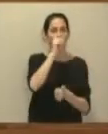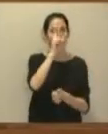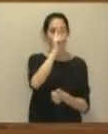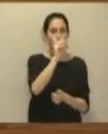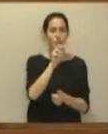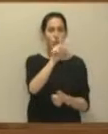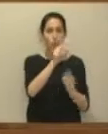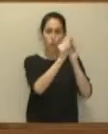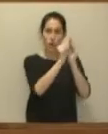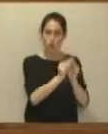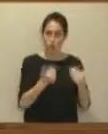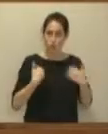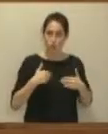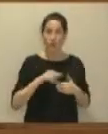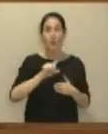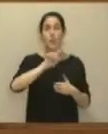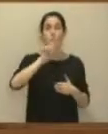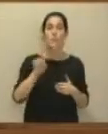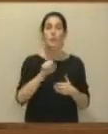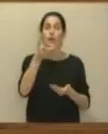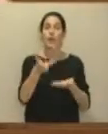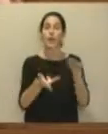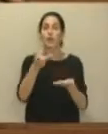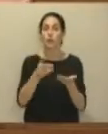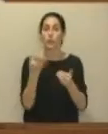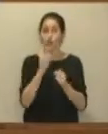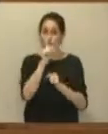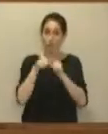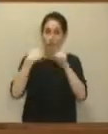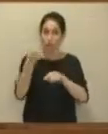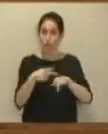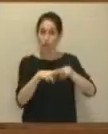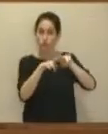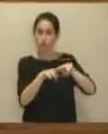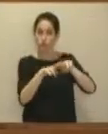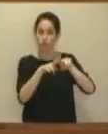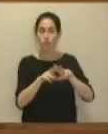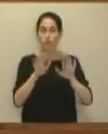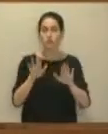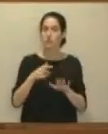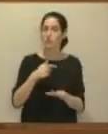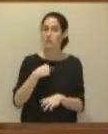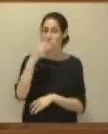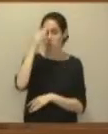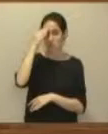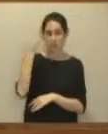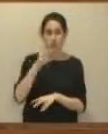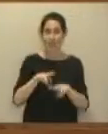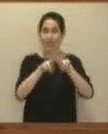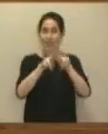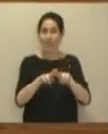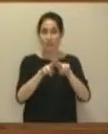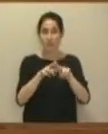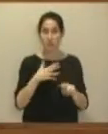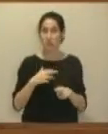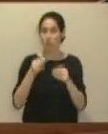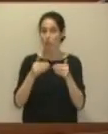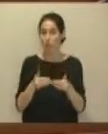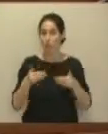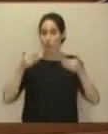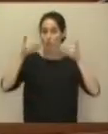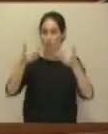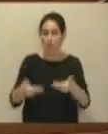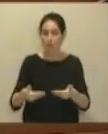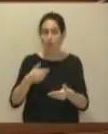Teóricamente, la primera evaluación de ese plan forestal debería hacerse el próximo año y mucho nos tememos que esa revisión se retrase aún más. Lo